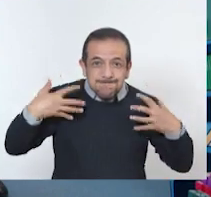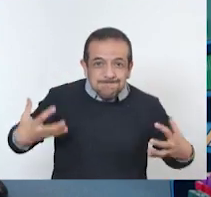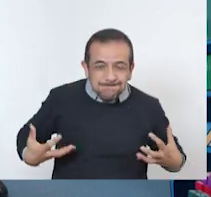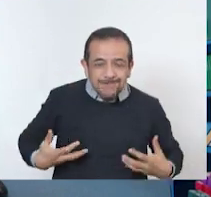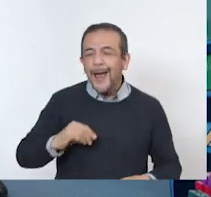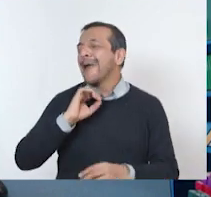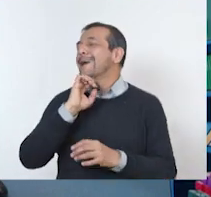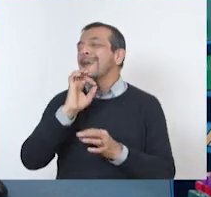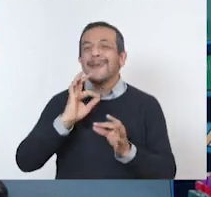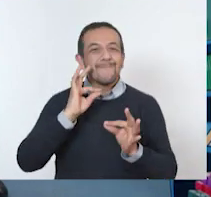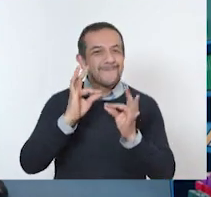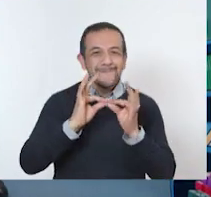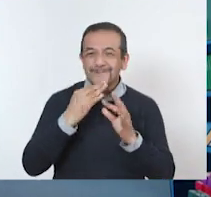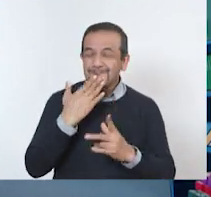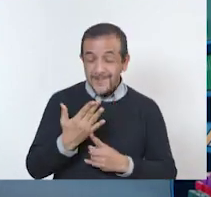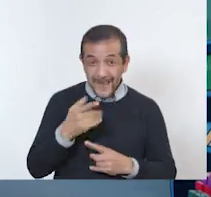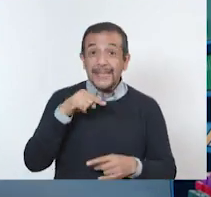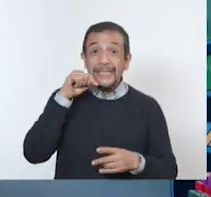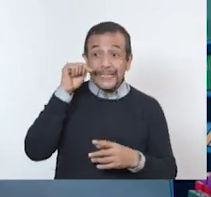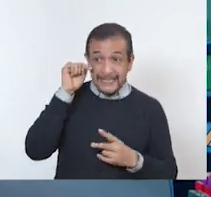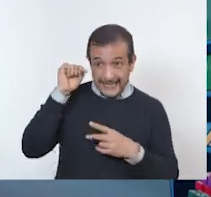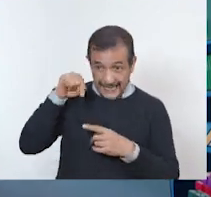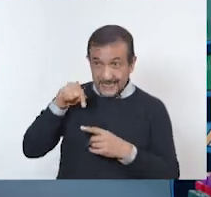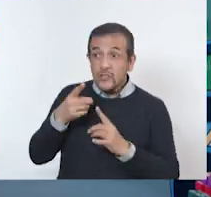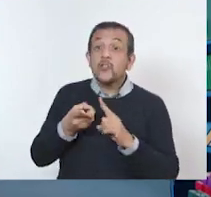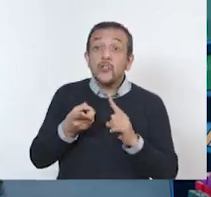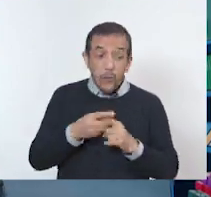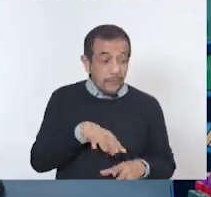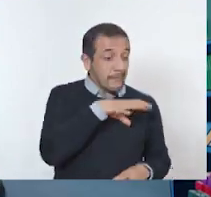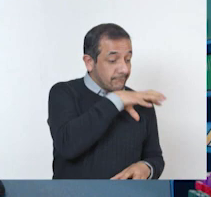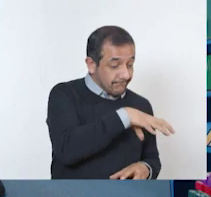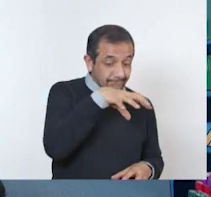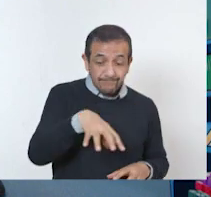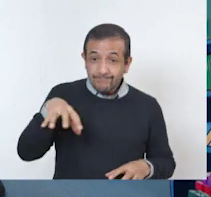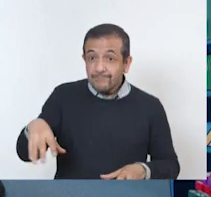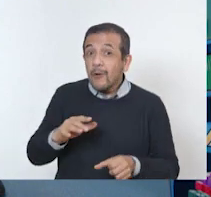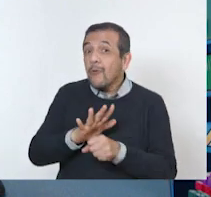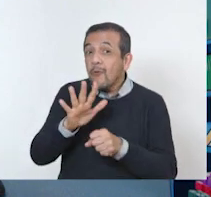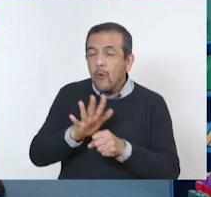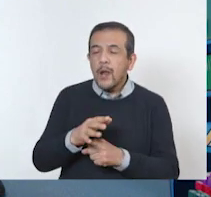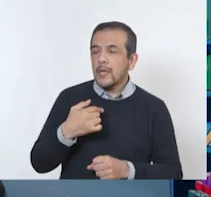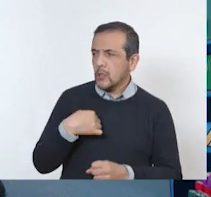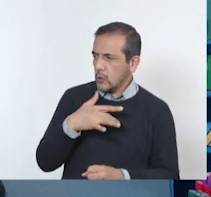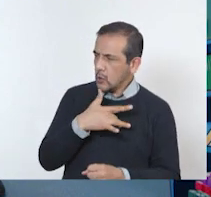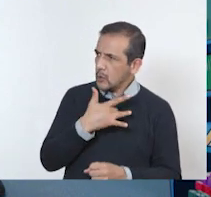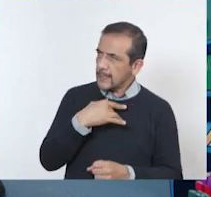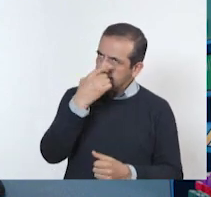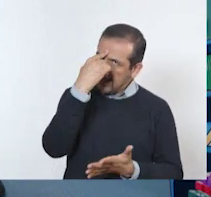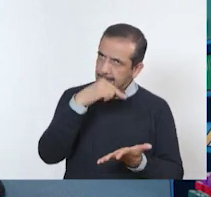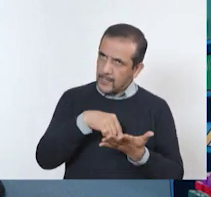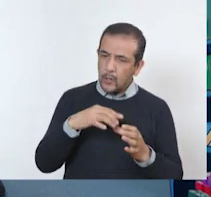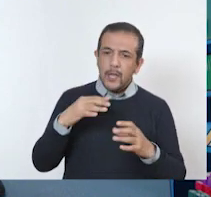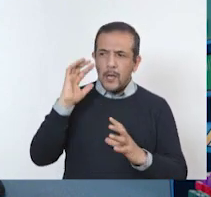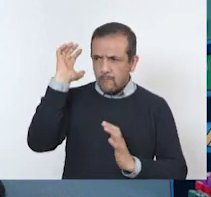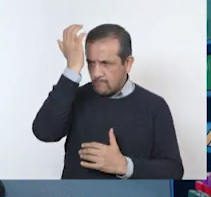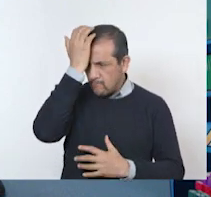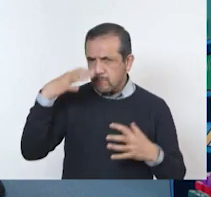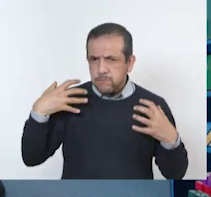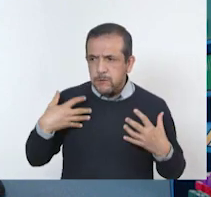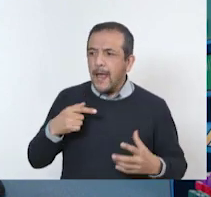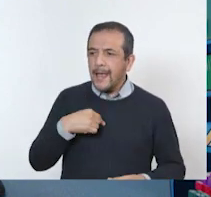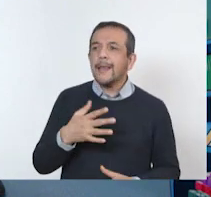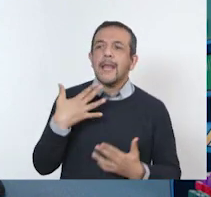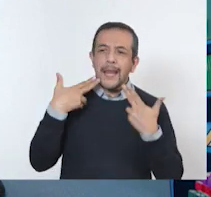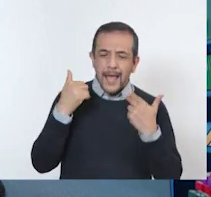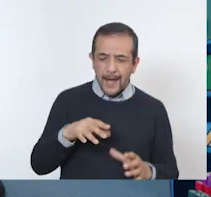Exacto. Exacto. Es una oveja. Muy bien. ¿Y en dónde lo podemos clasificar? Yo creo que esta, maestro, va en la granja.